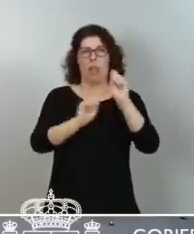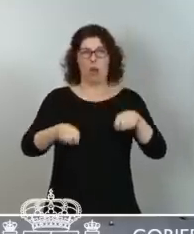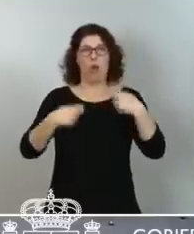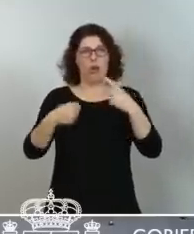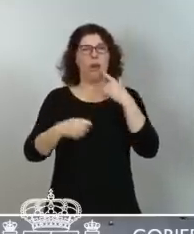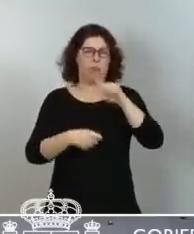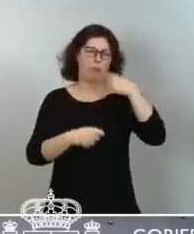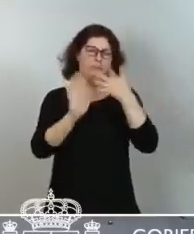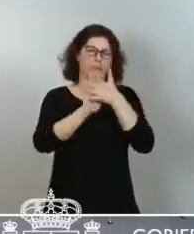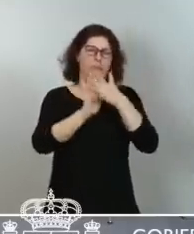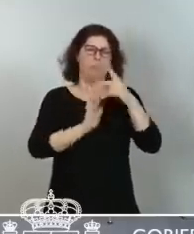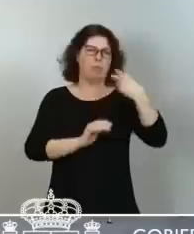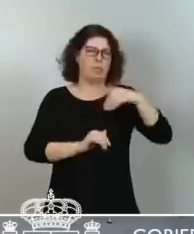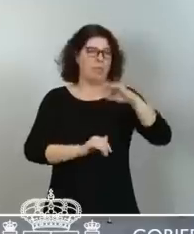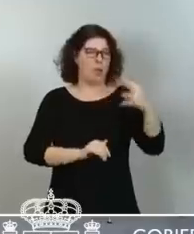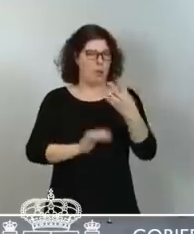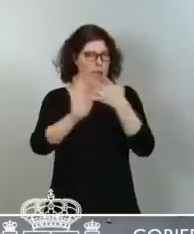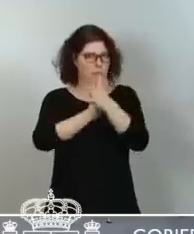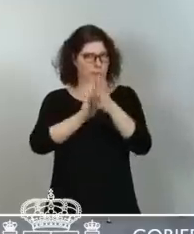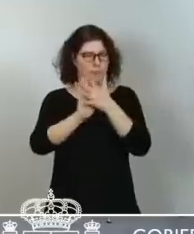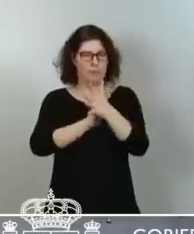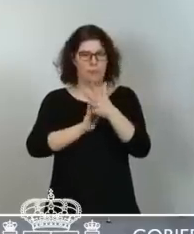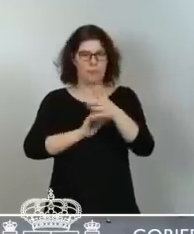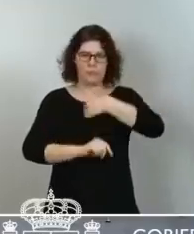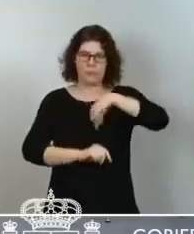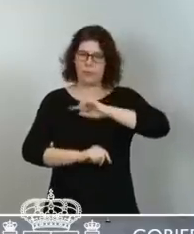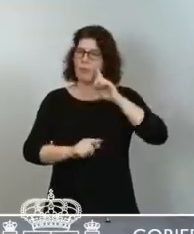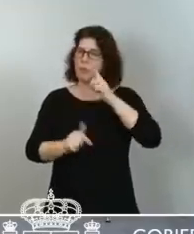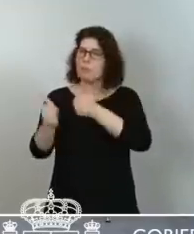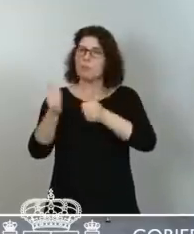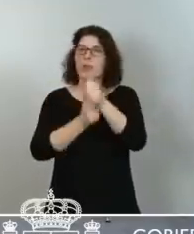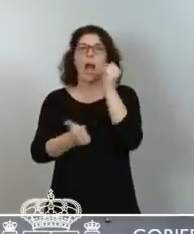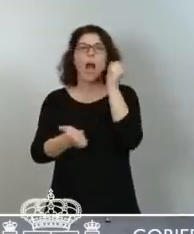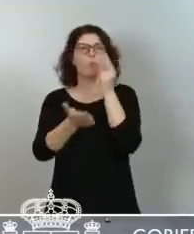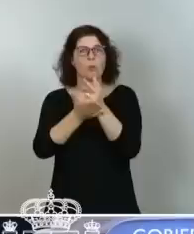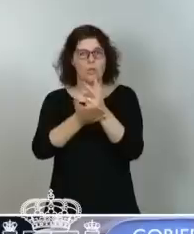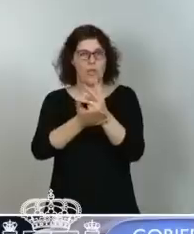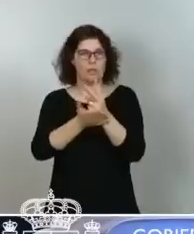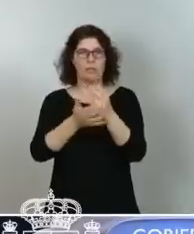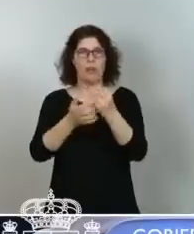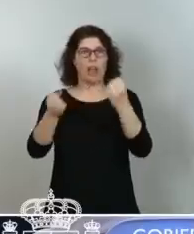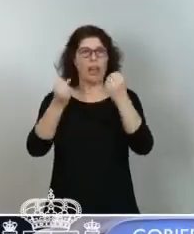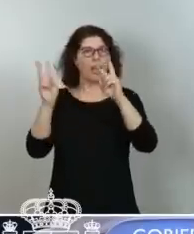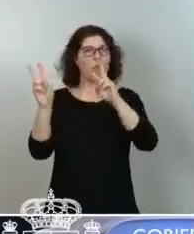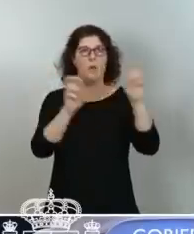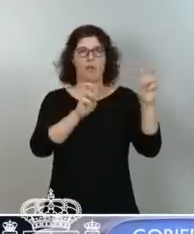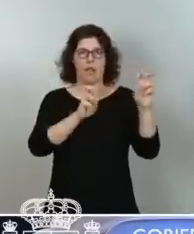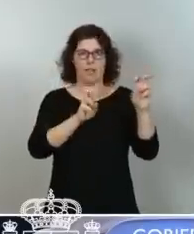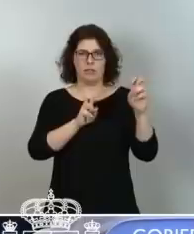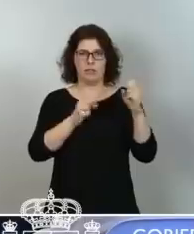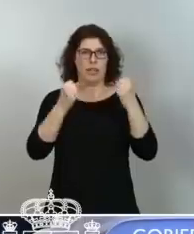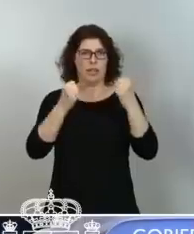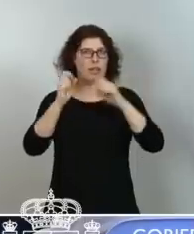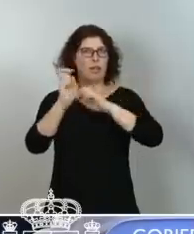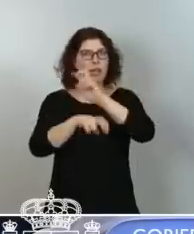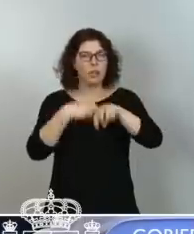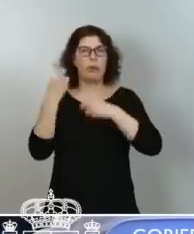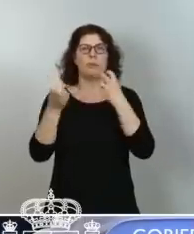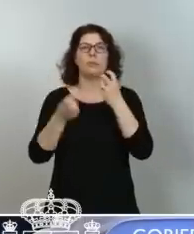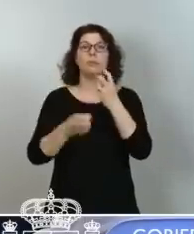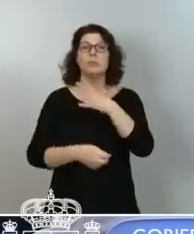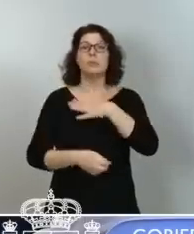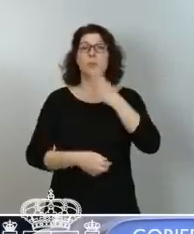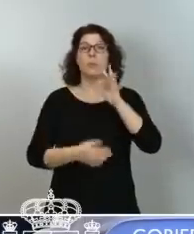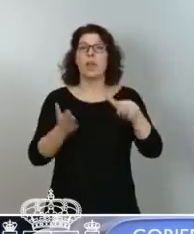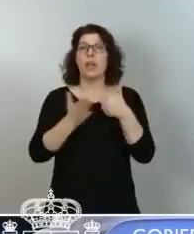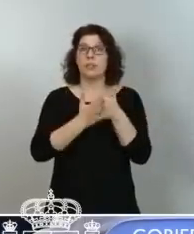su intervención. Tenemos que apostar por nuevas fuentes de energía, por las energías renovables, que pueden representar además una ventaja competitiva